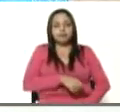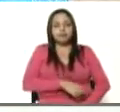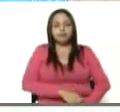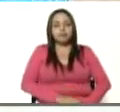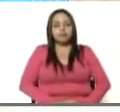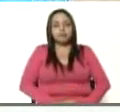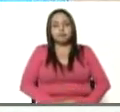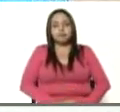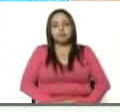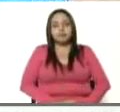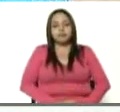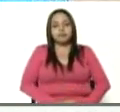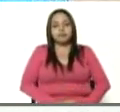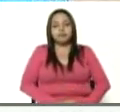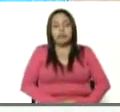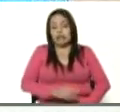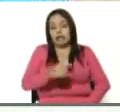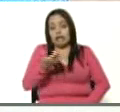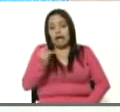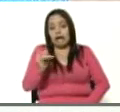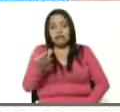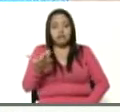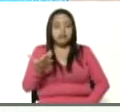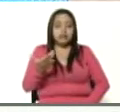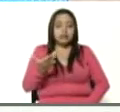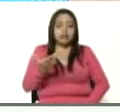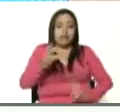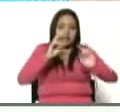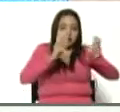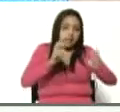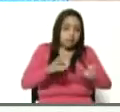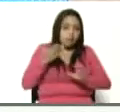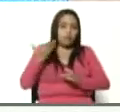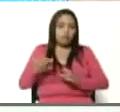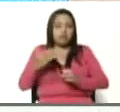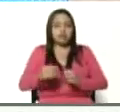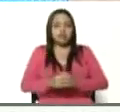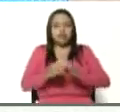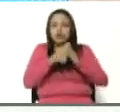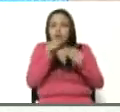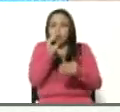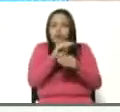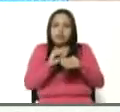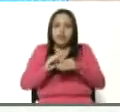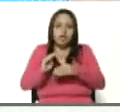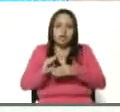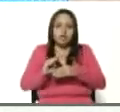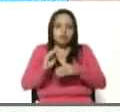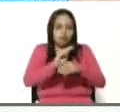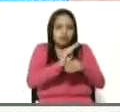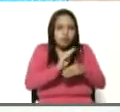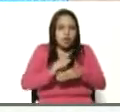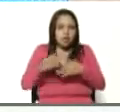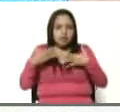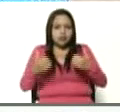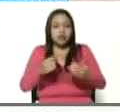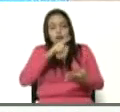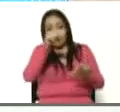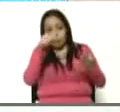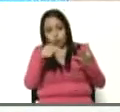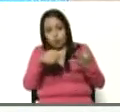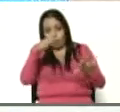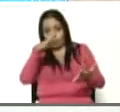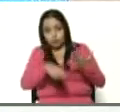Tienen elementos importantes de todos los cuidados sanitarios. Y la ley para el